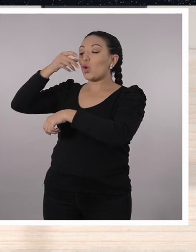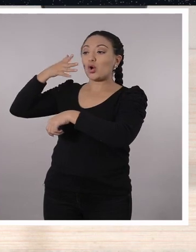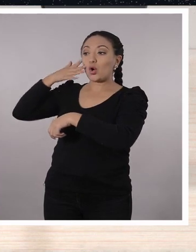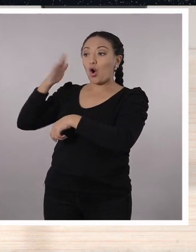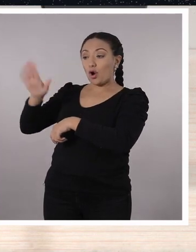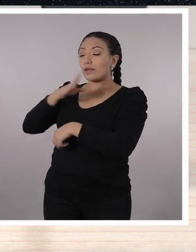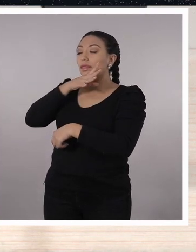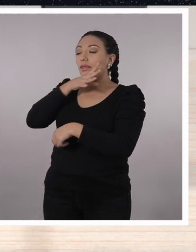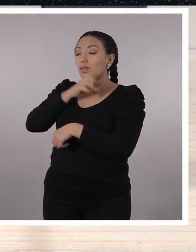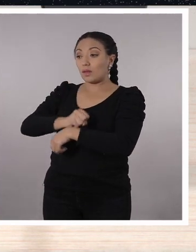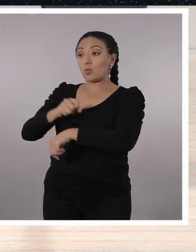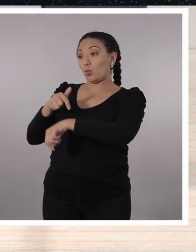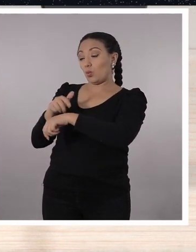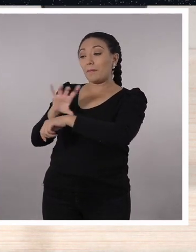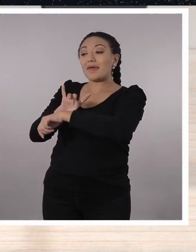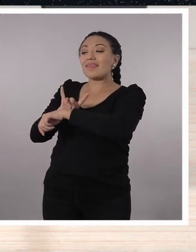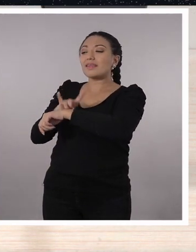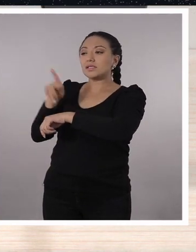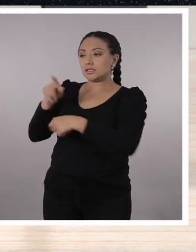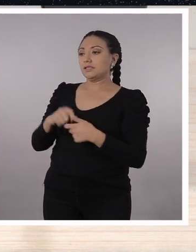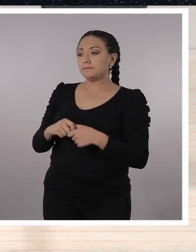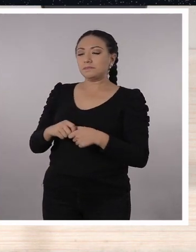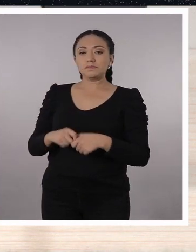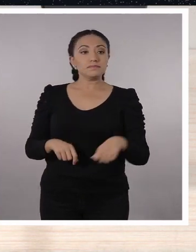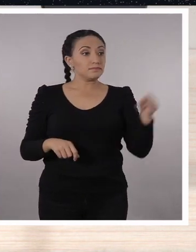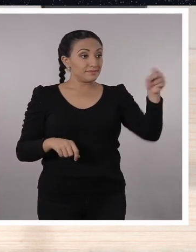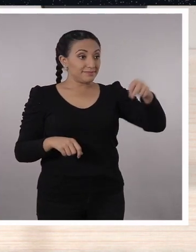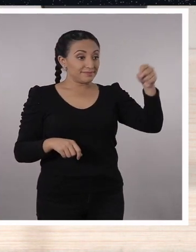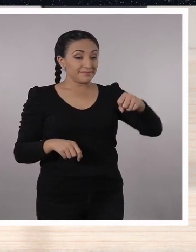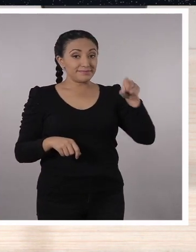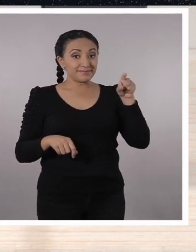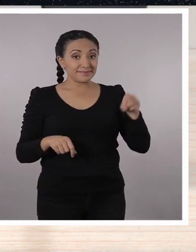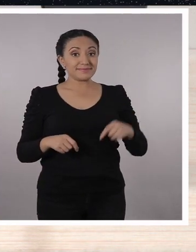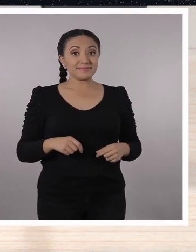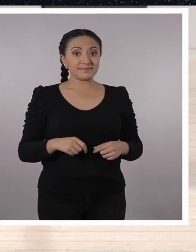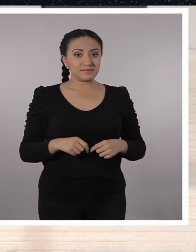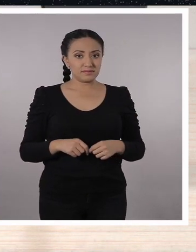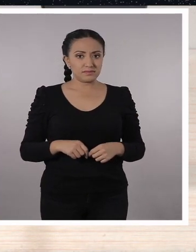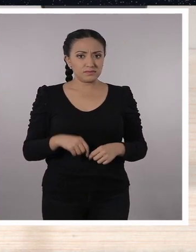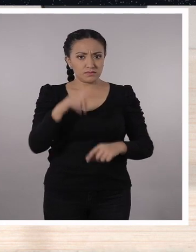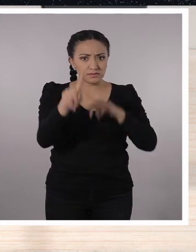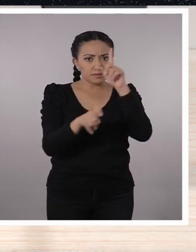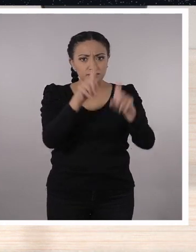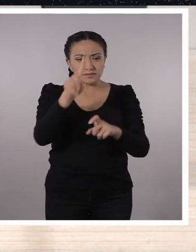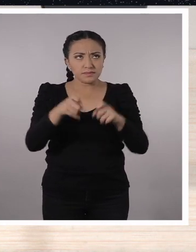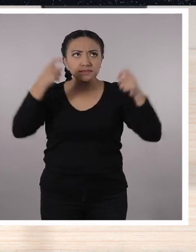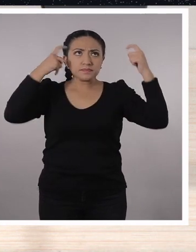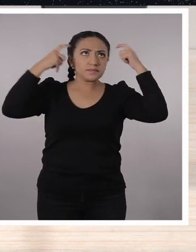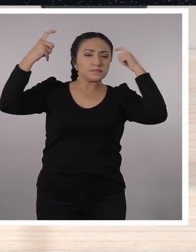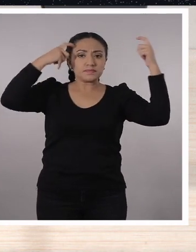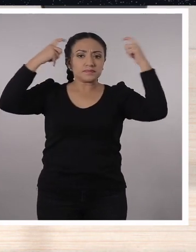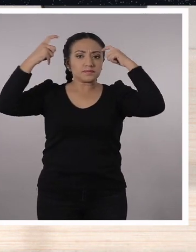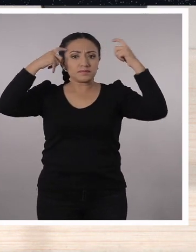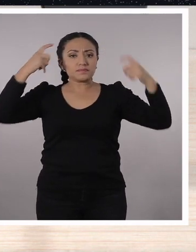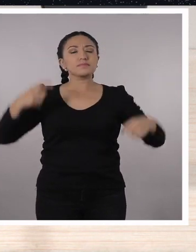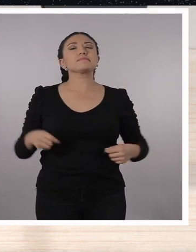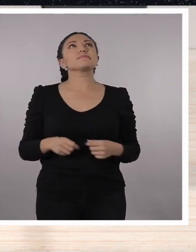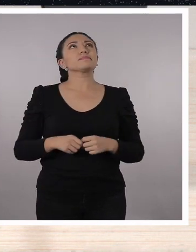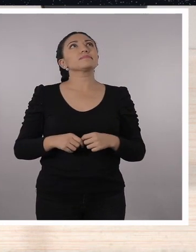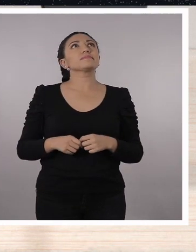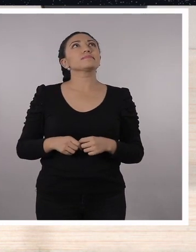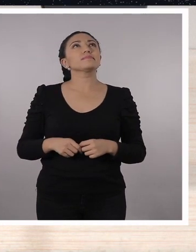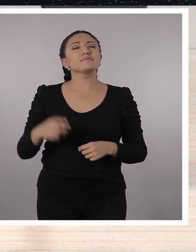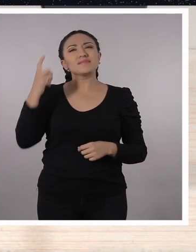ancestral. Como tú dices, nos da bastante energía. Sí, y ahí justo viene la tercera parte. ¿Qué pregunta se me viene a la cabeza?